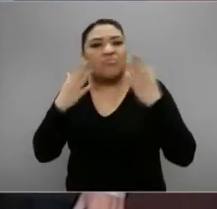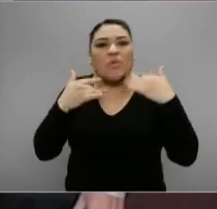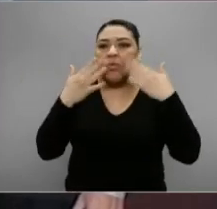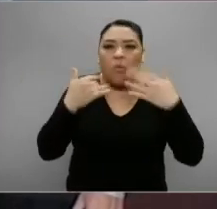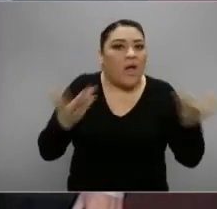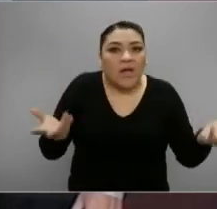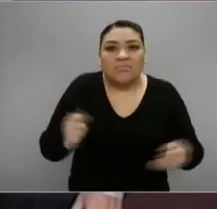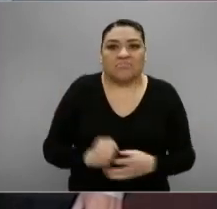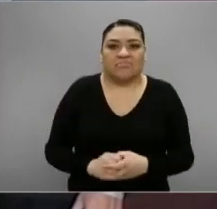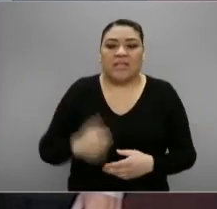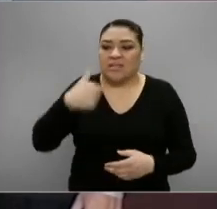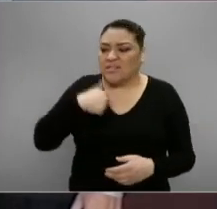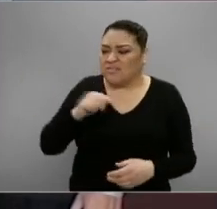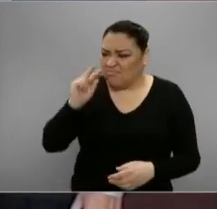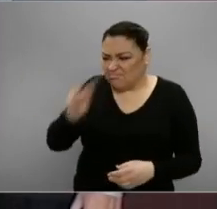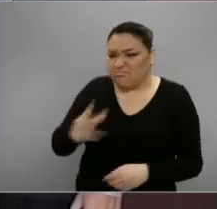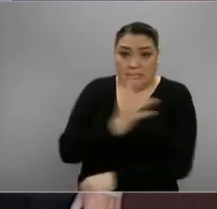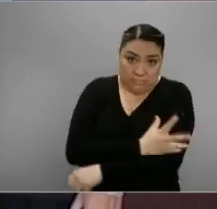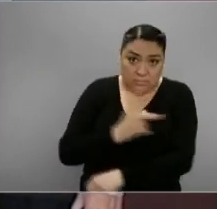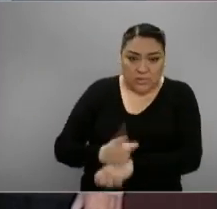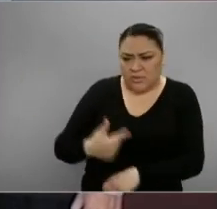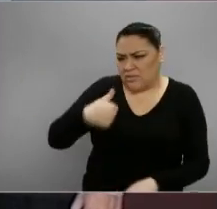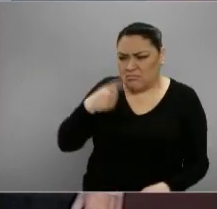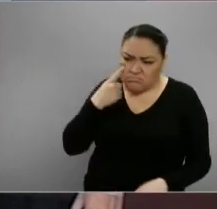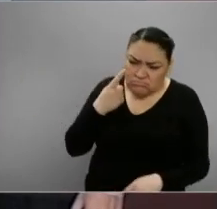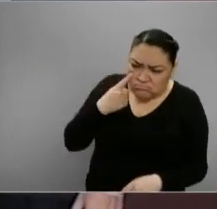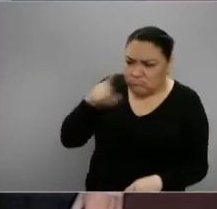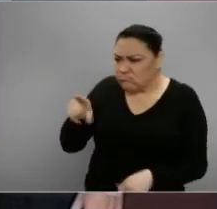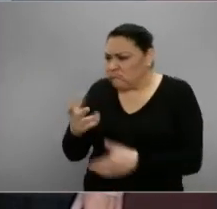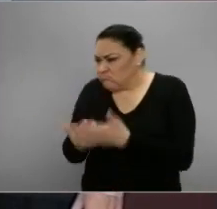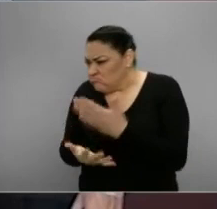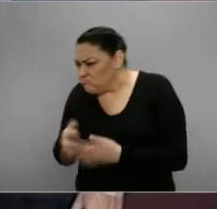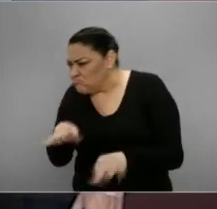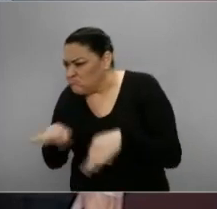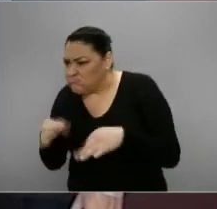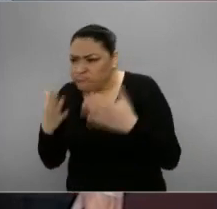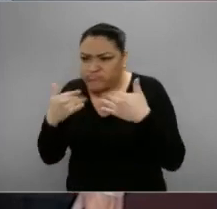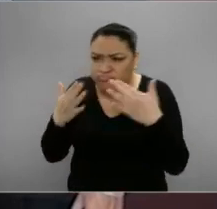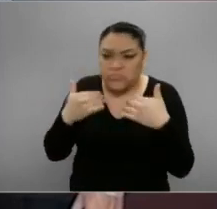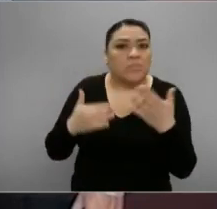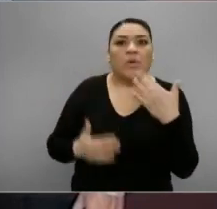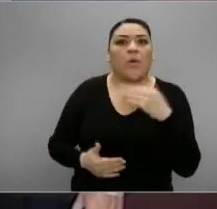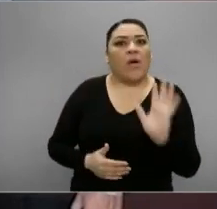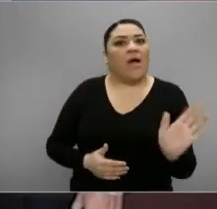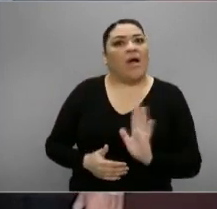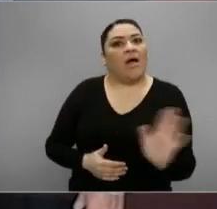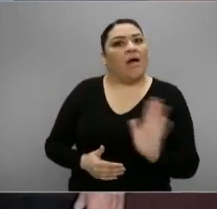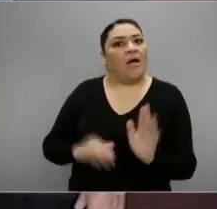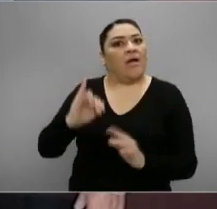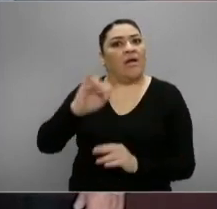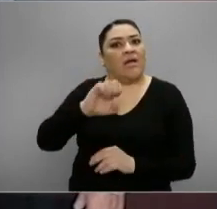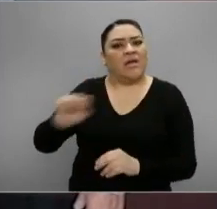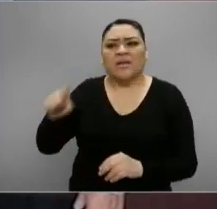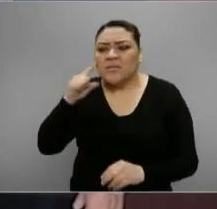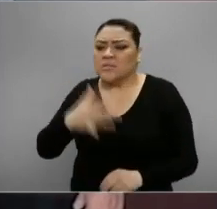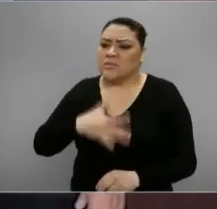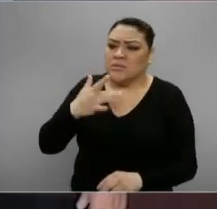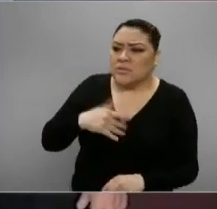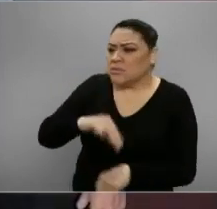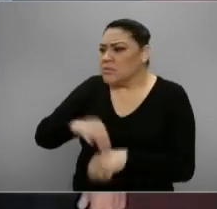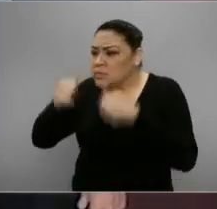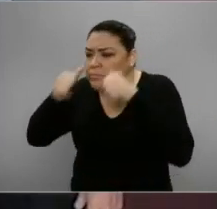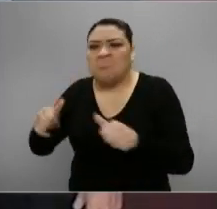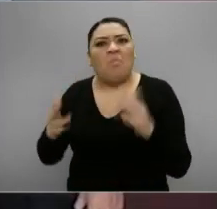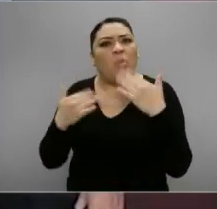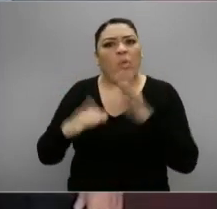No veía yo, honestamente, a la delegación del Seguro Social preocupada por los